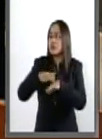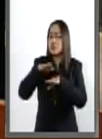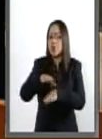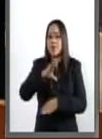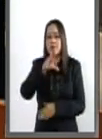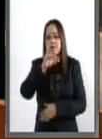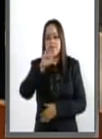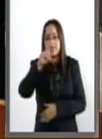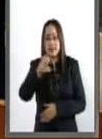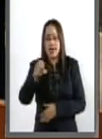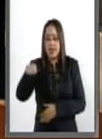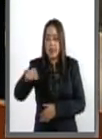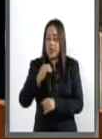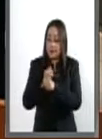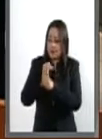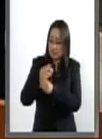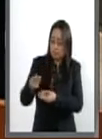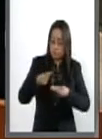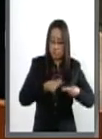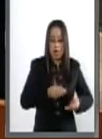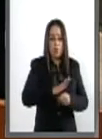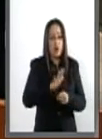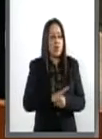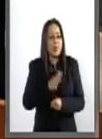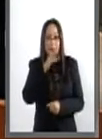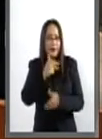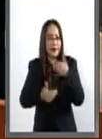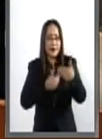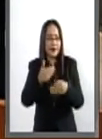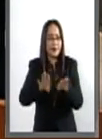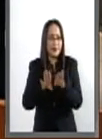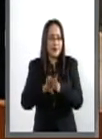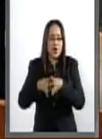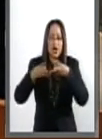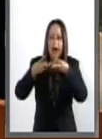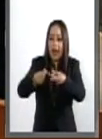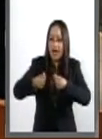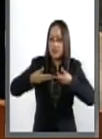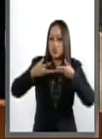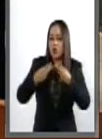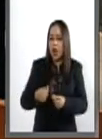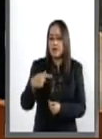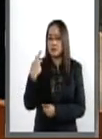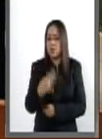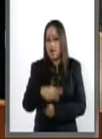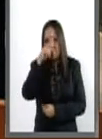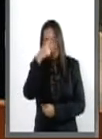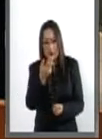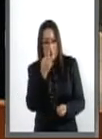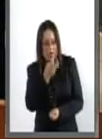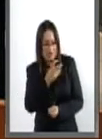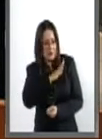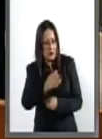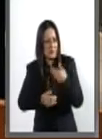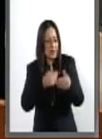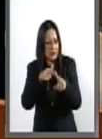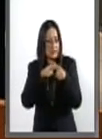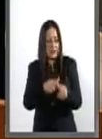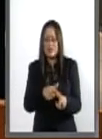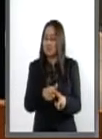Económica, el CIDE, es insostenible el incremento de gastos electorales para un país como México. En otras palabras,